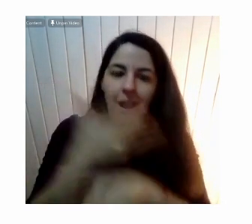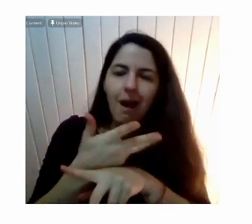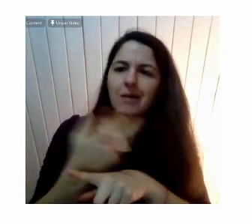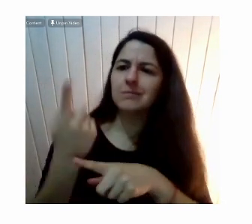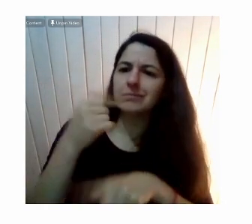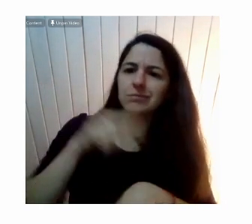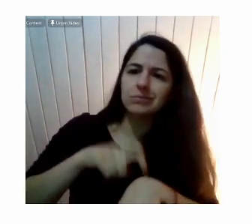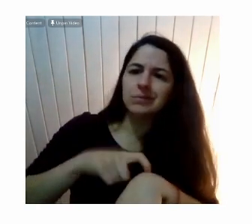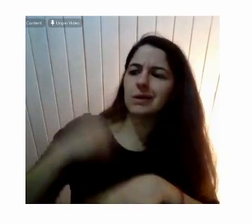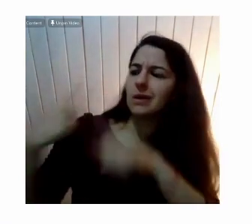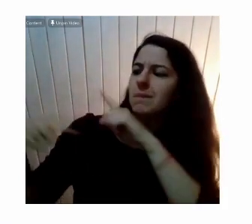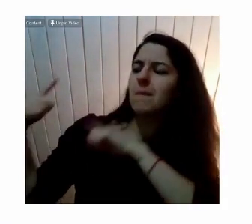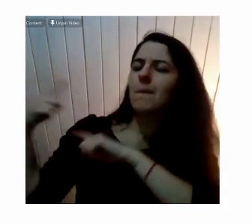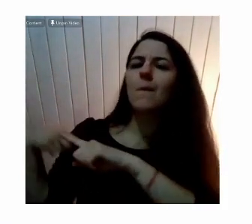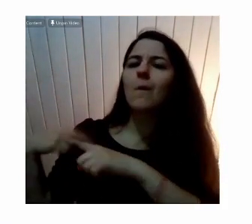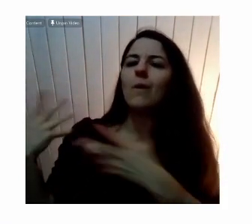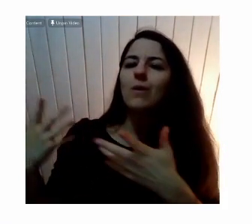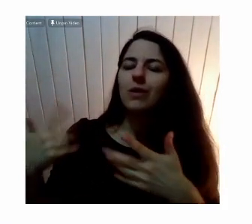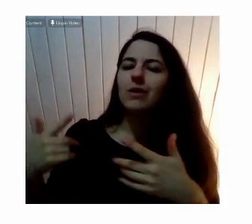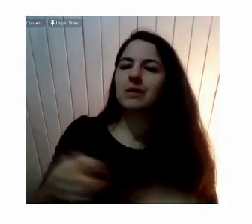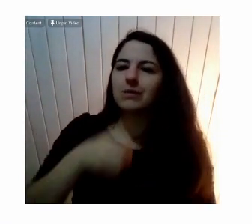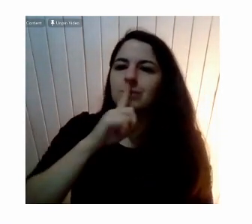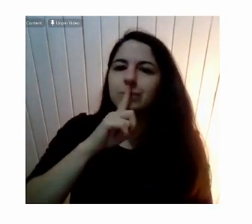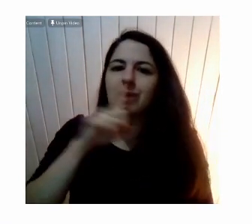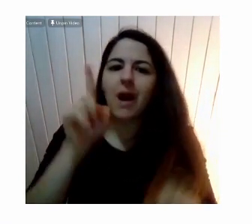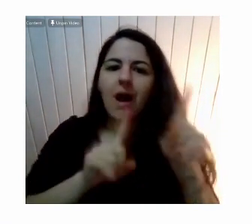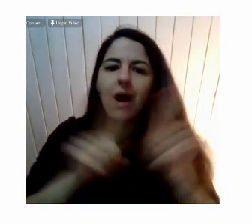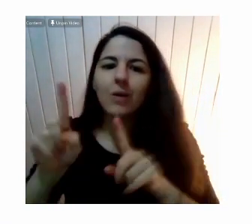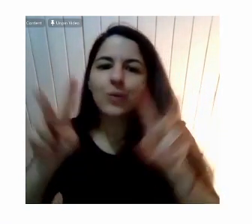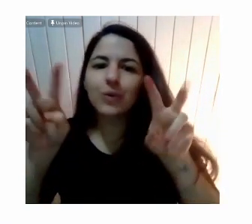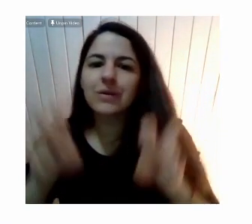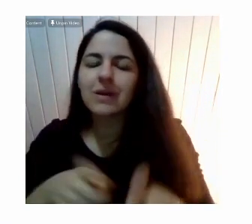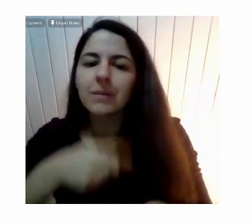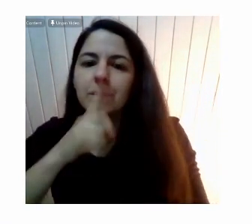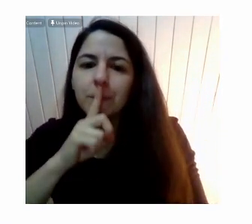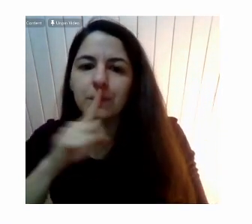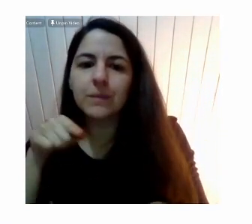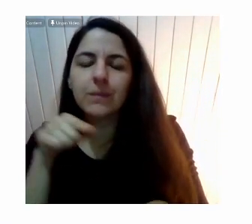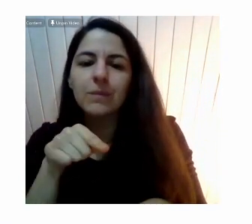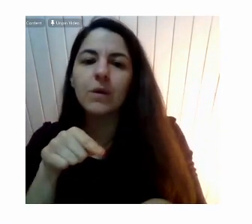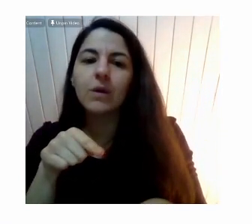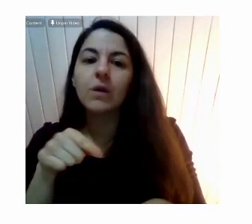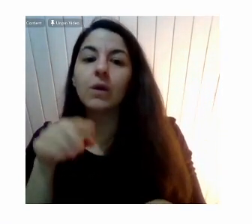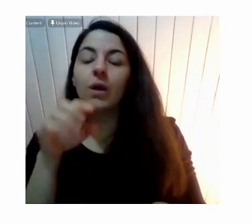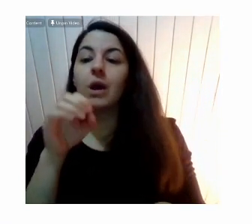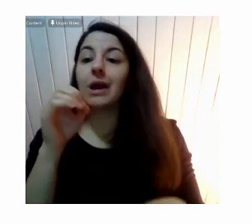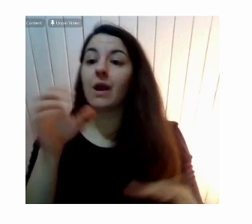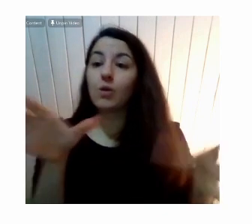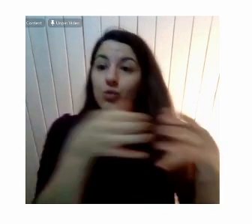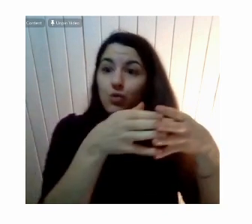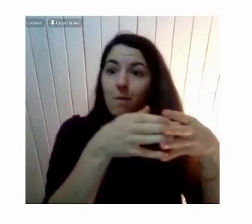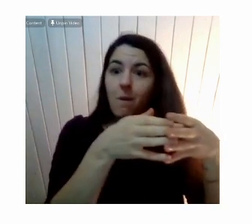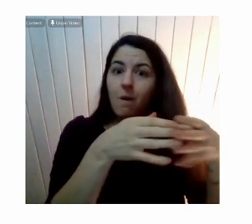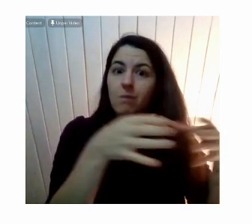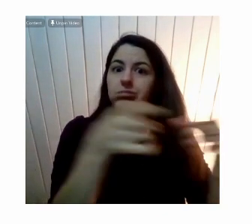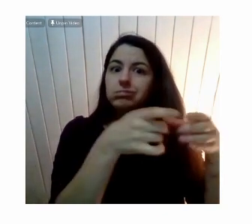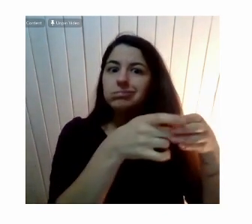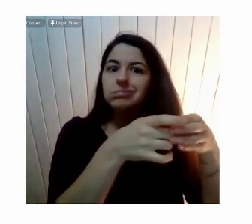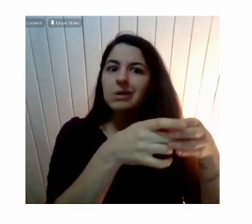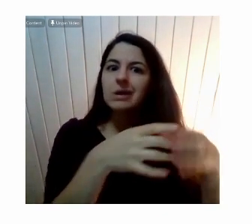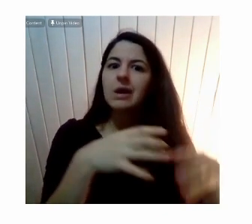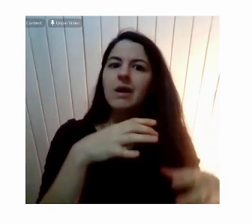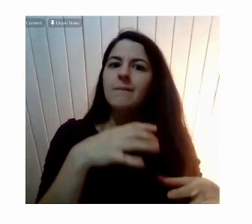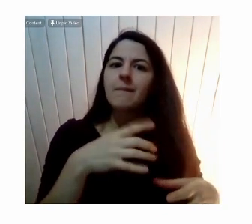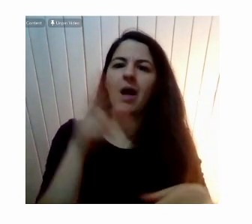Conservadora O en este caso Una restauración neoliberal Que ataca A las políticas feministas Y que en el fondo Esas mismas disputas Que hay al interior Al